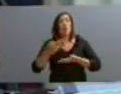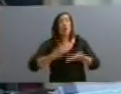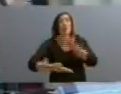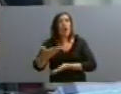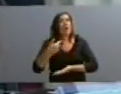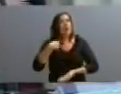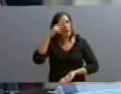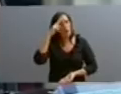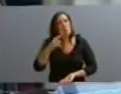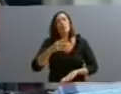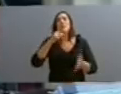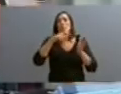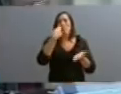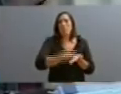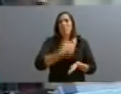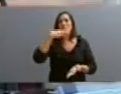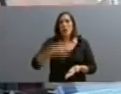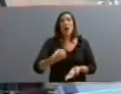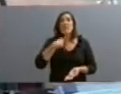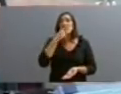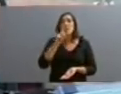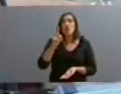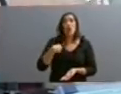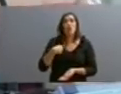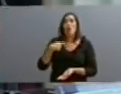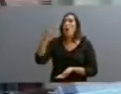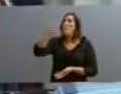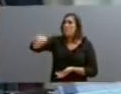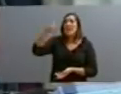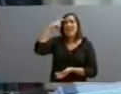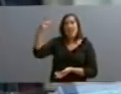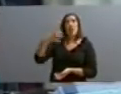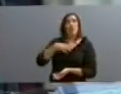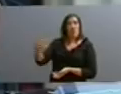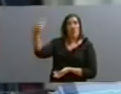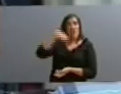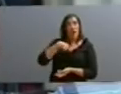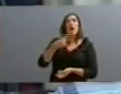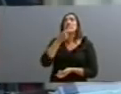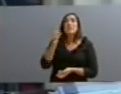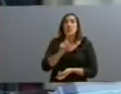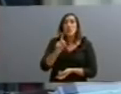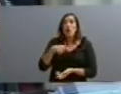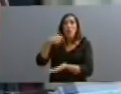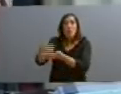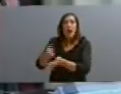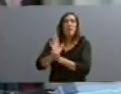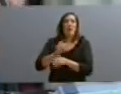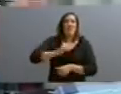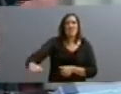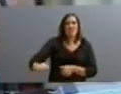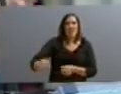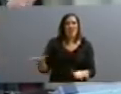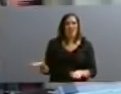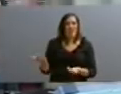Estaríamos estafando y defraudando a los que apostaron por nosotros y estaríamos estafando y defraudando a la economía y a las